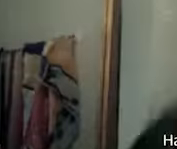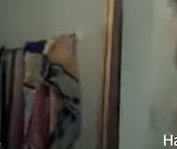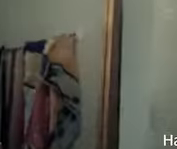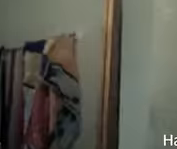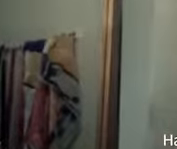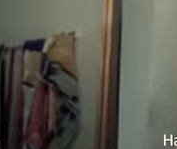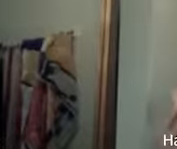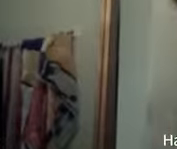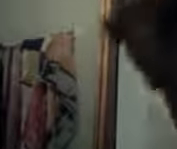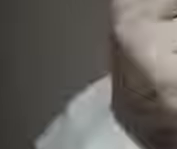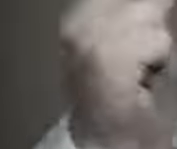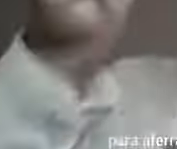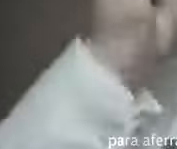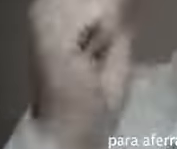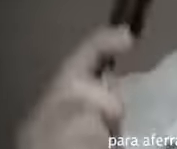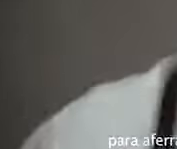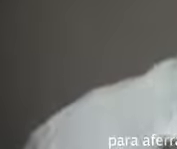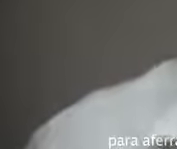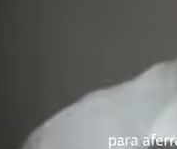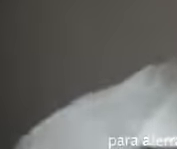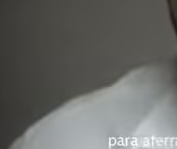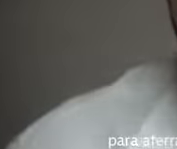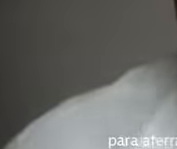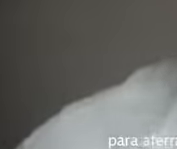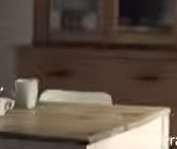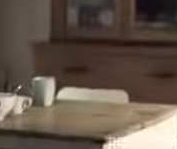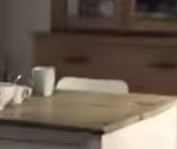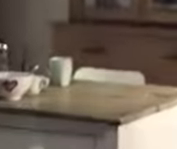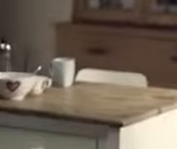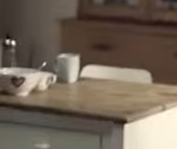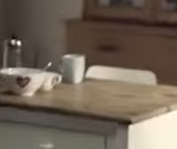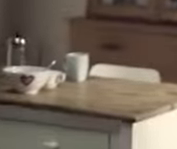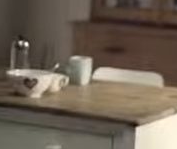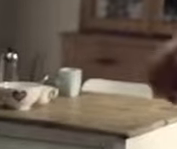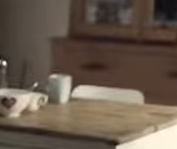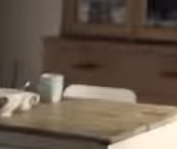hay quien elige levantarse cada día para aferrarse con fuerza a lo que les hace mejores